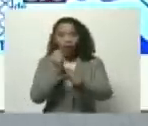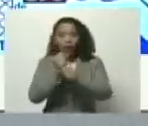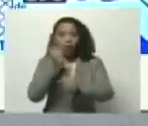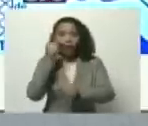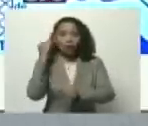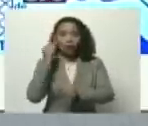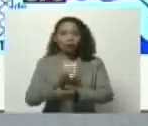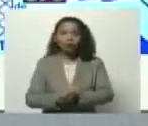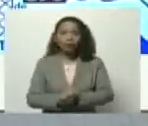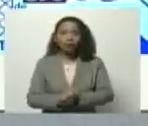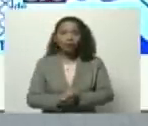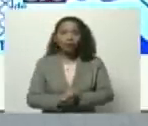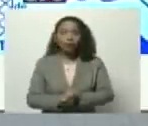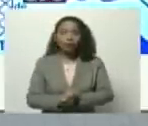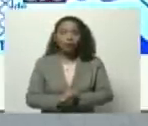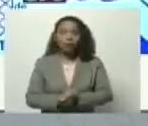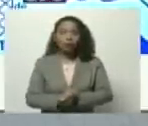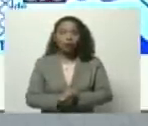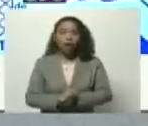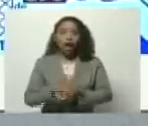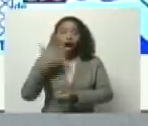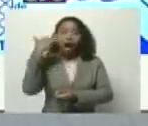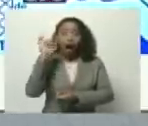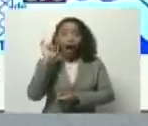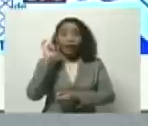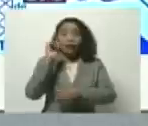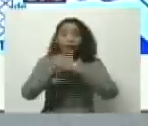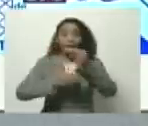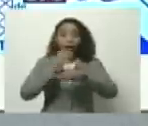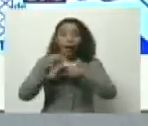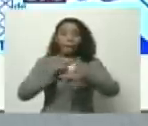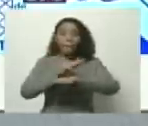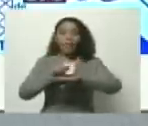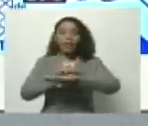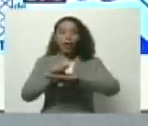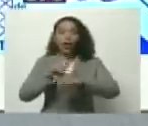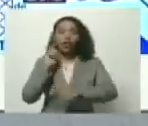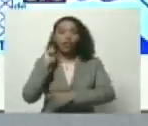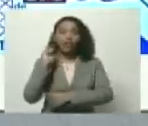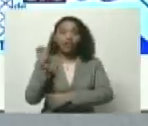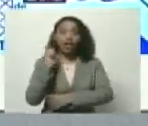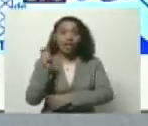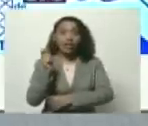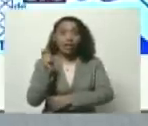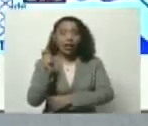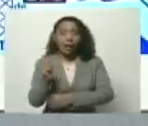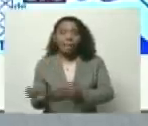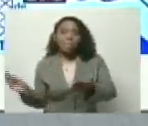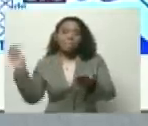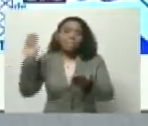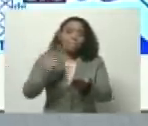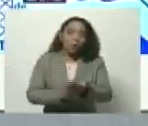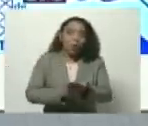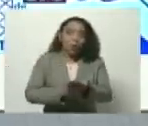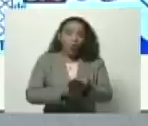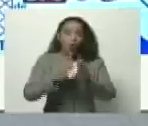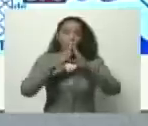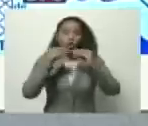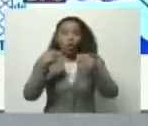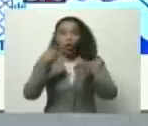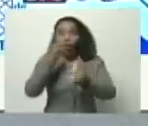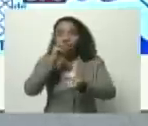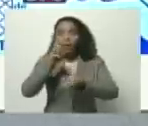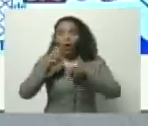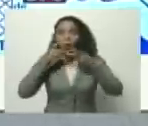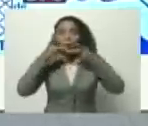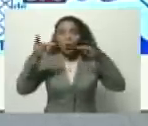y tendrá una ejecución a través del Ministerio de Finanzas que aplicará a través de toda la banca pública